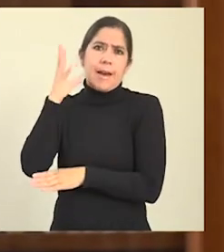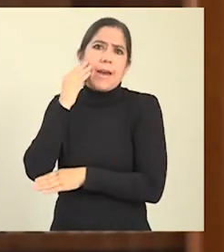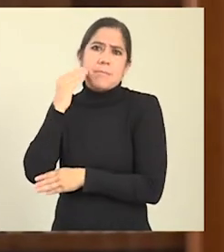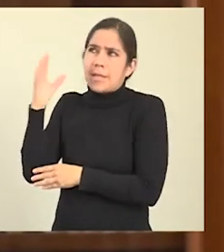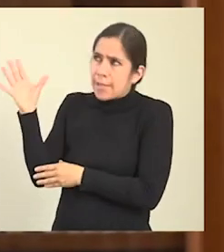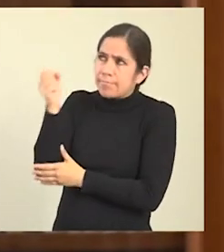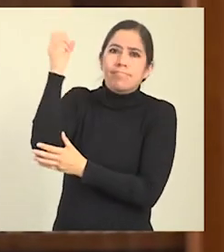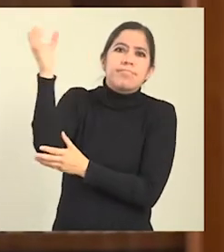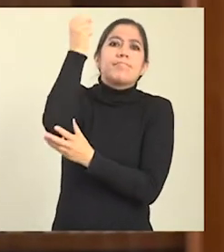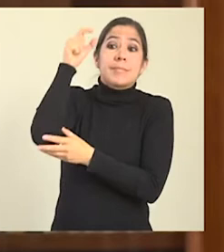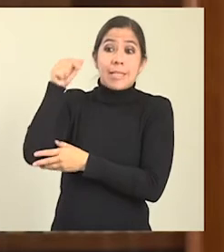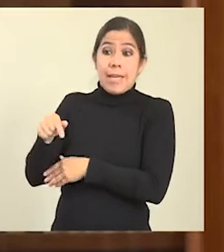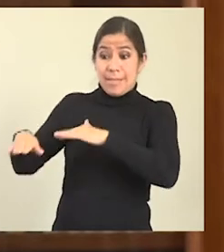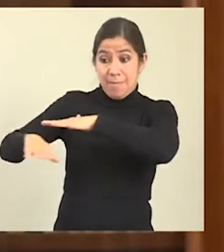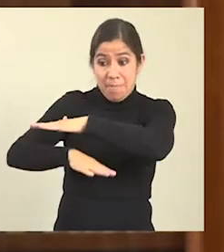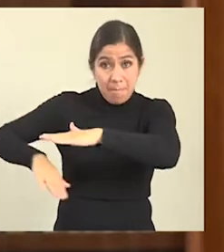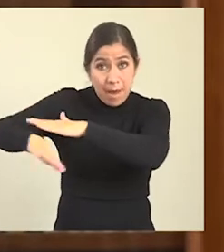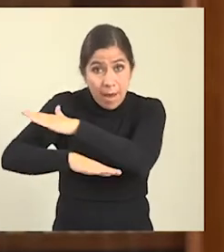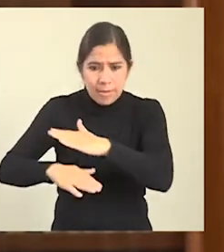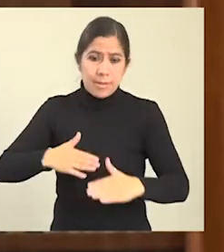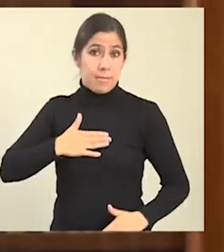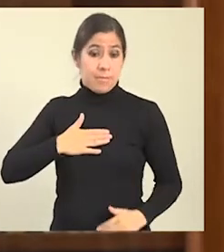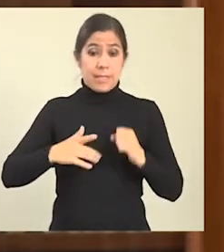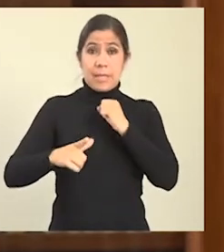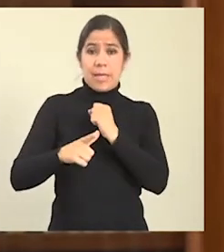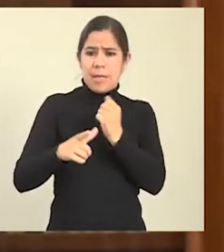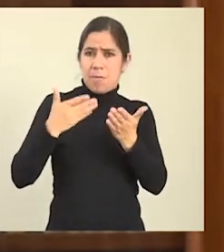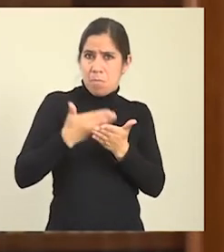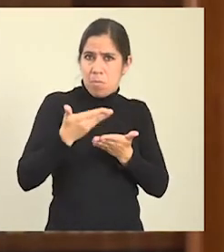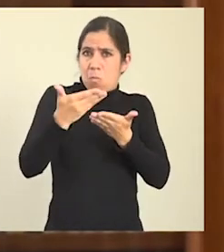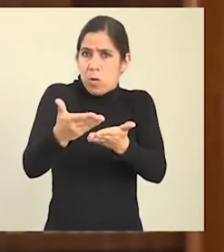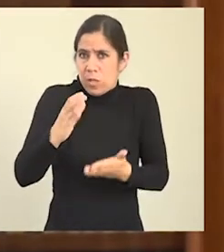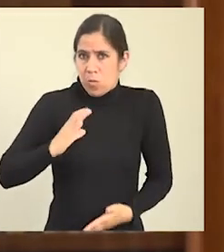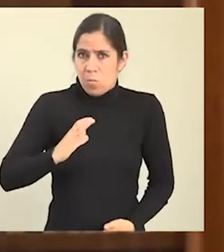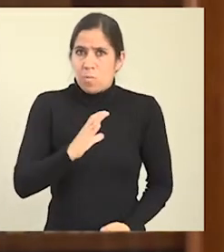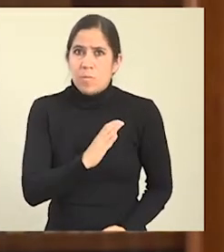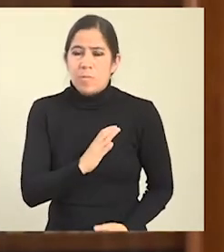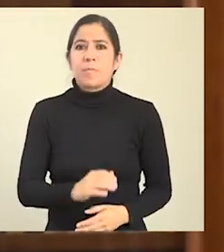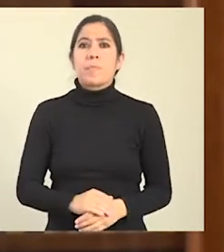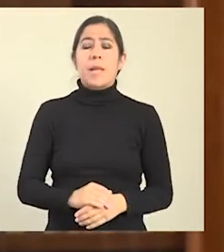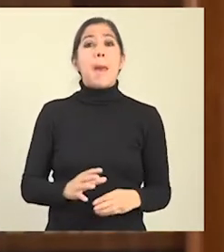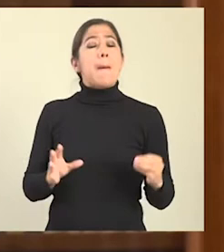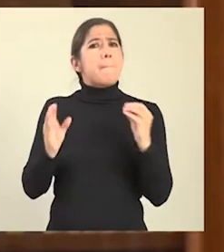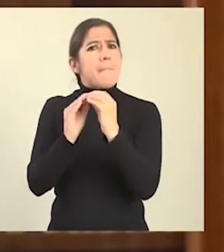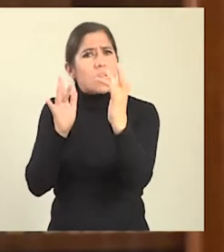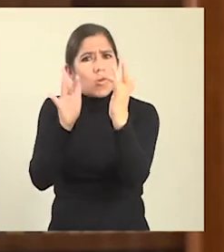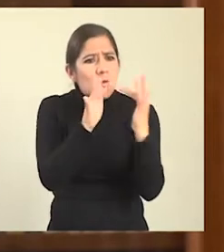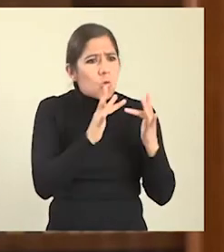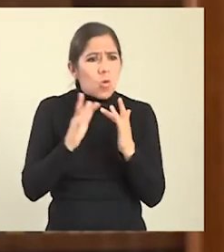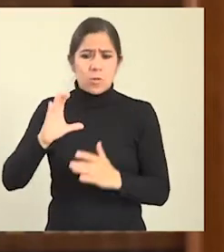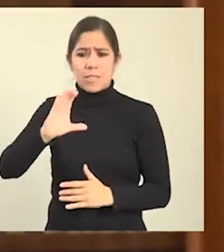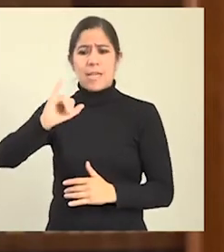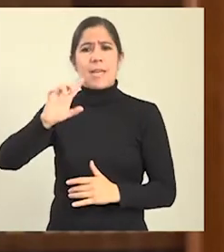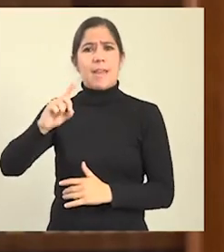de los avances conquistados por la Secretaría Ejecutiva bajo el liderazgo de la Comisión, yo propondría facilitar el acceso